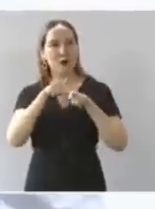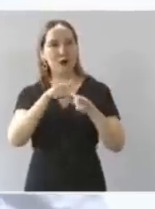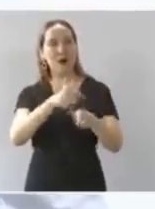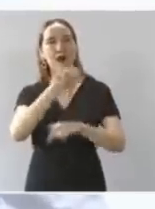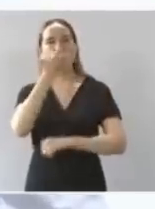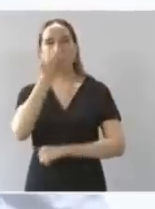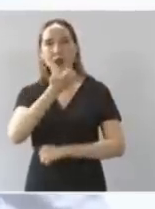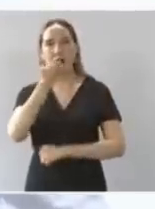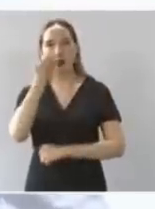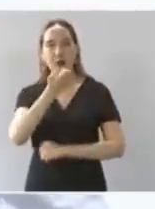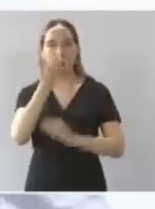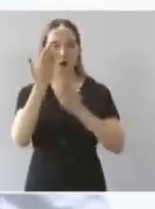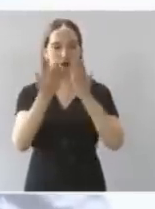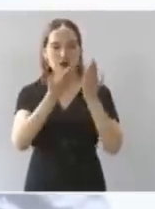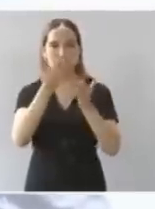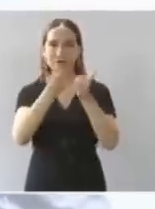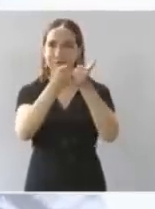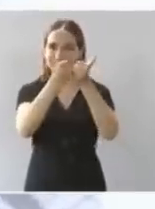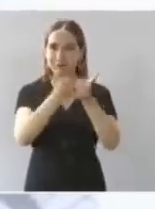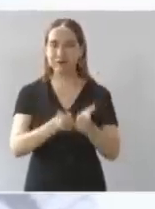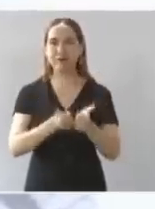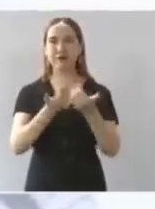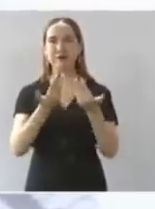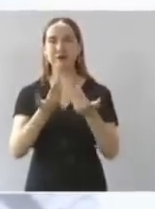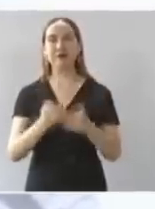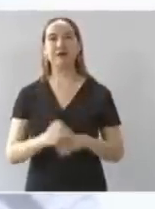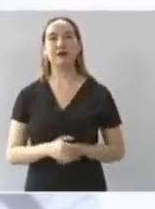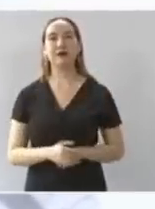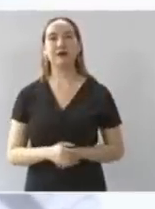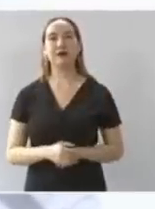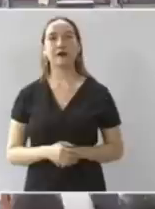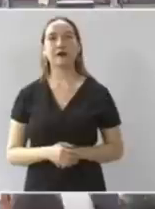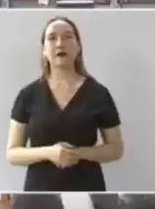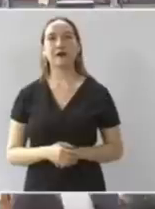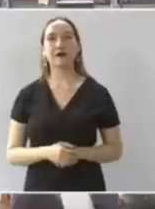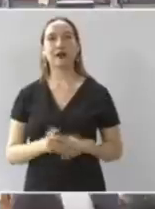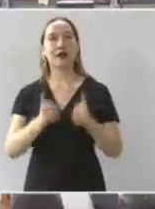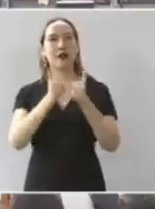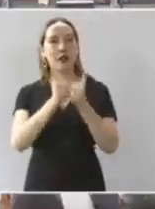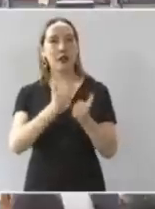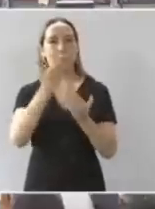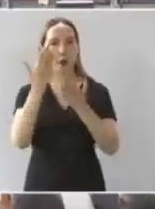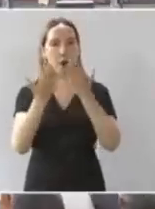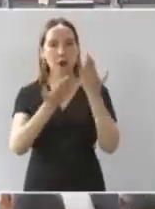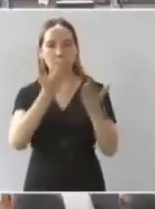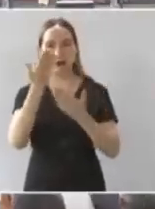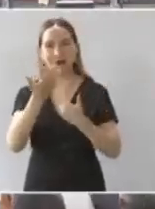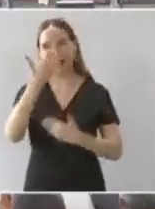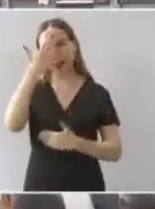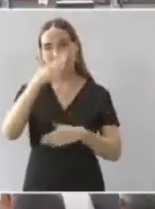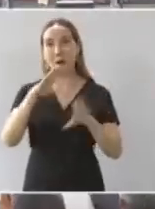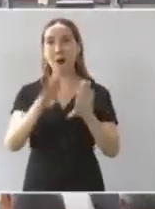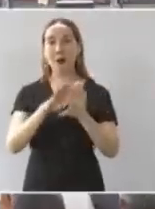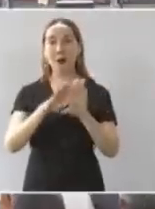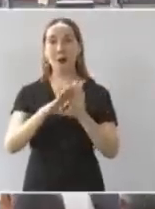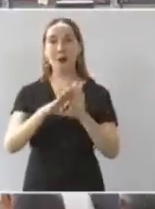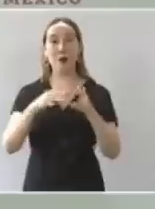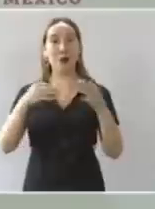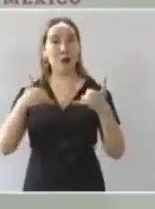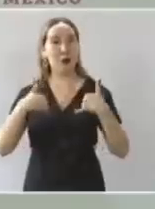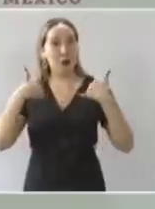o sea se quedan a estudiar y es la edad de la adolescencia que es muy